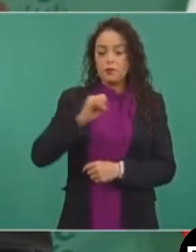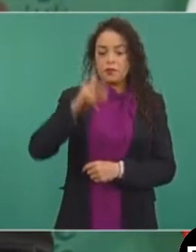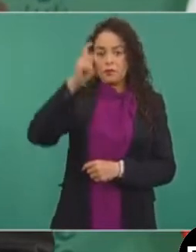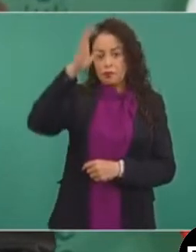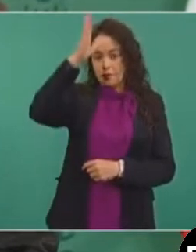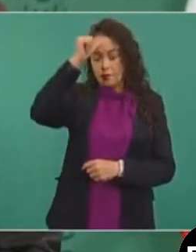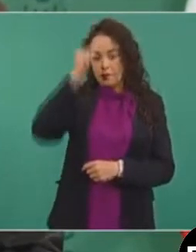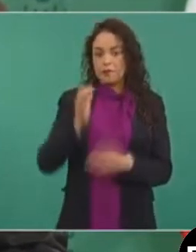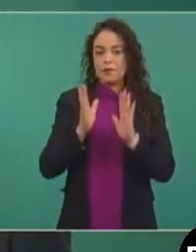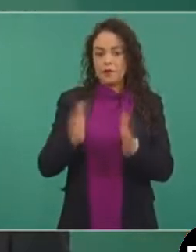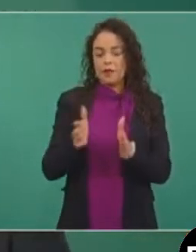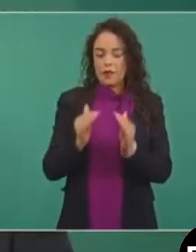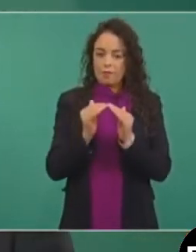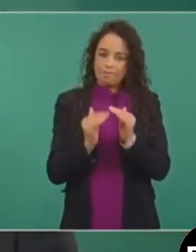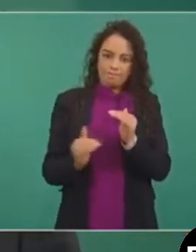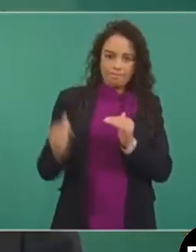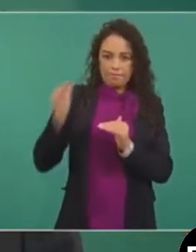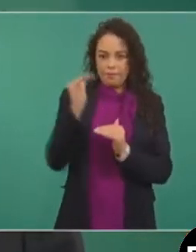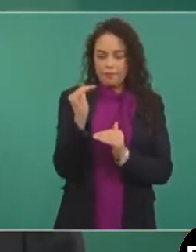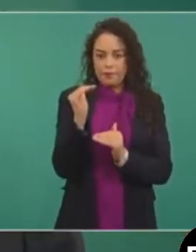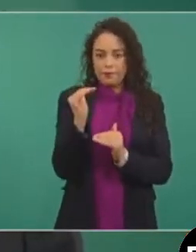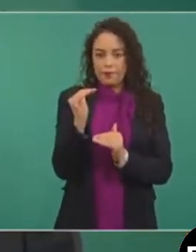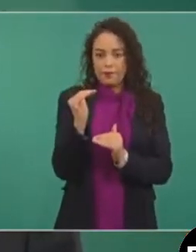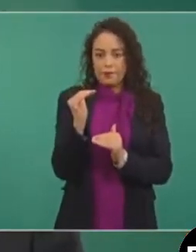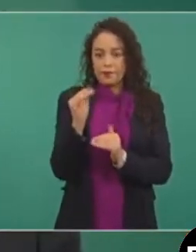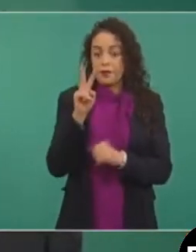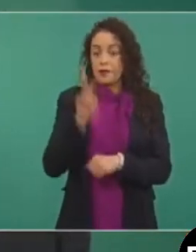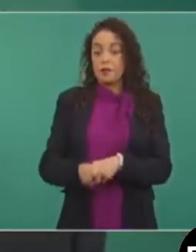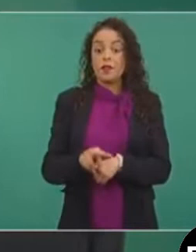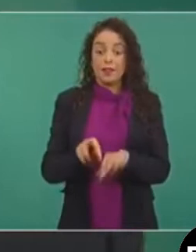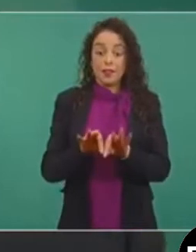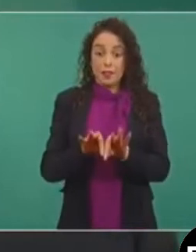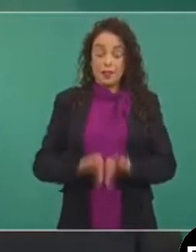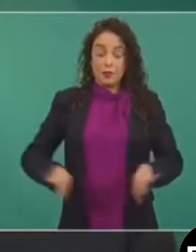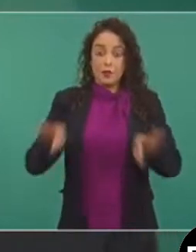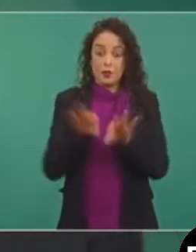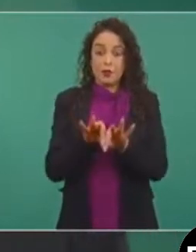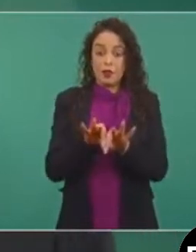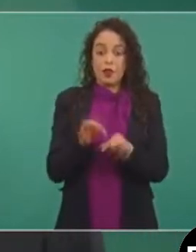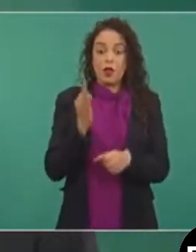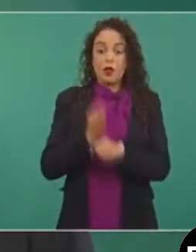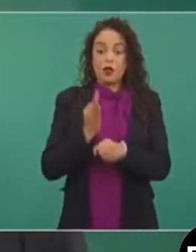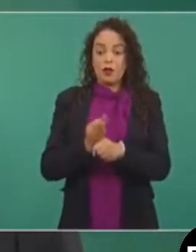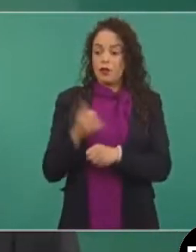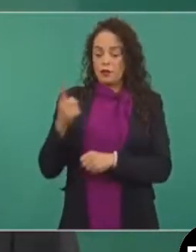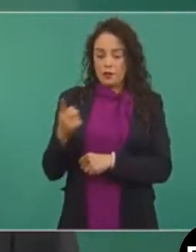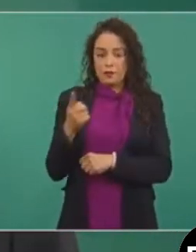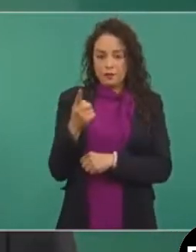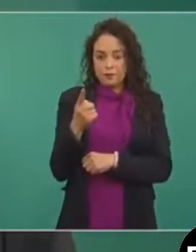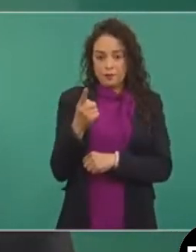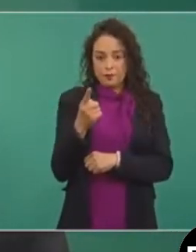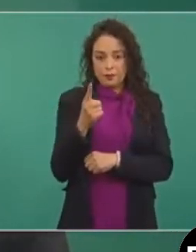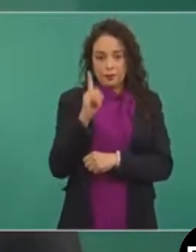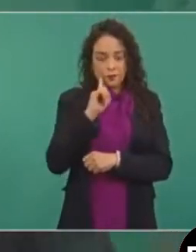incremento, que consideramos muy importante. Va a explicar la secretaria del